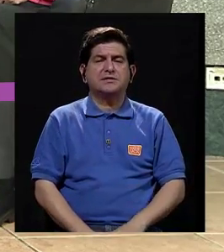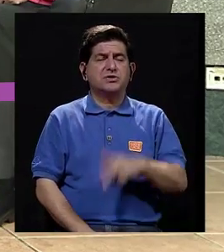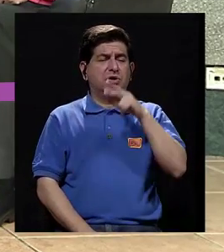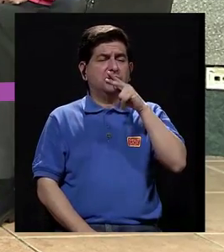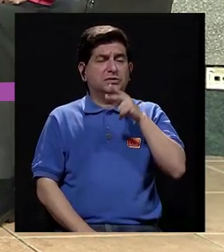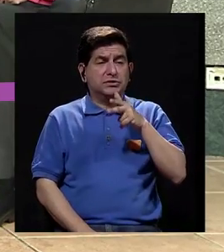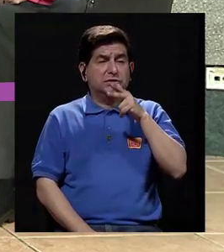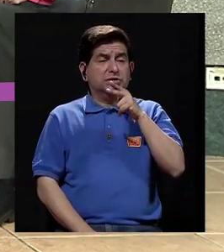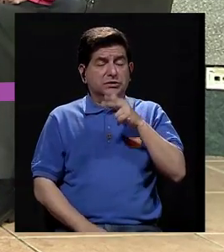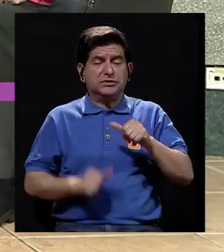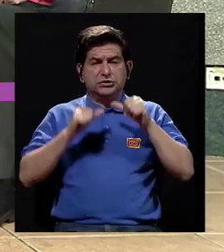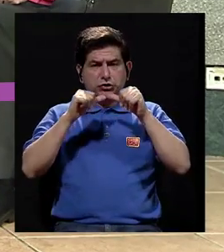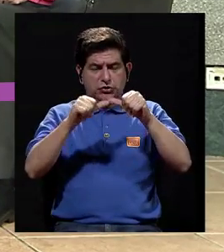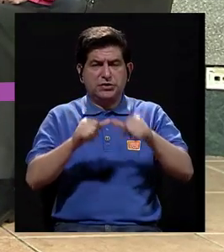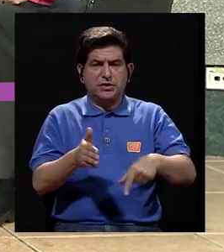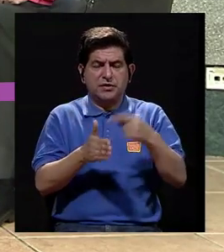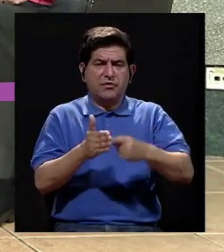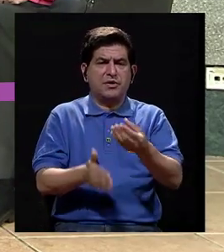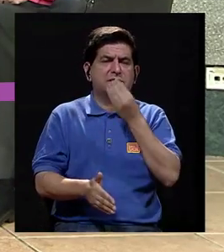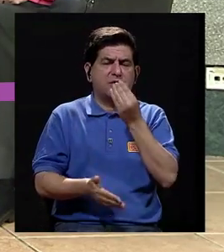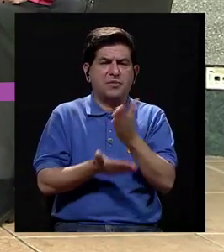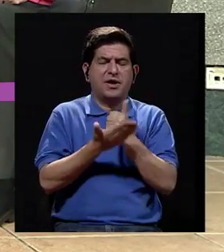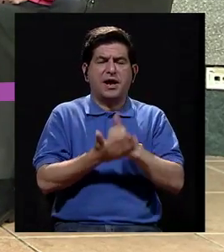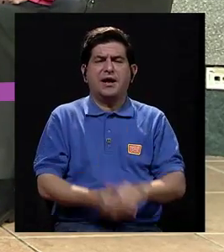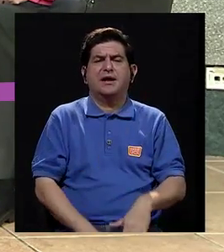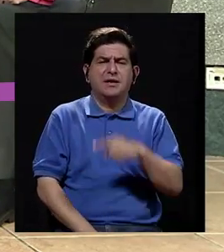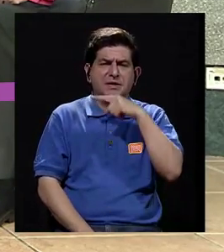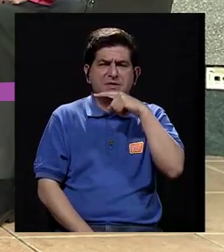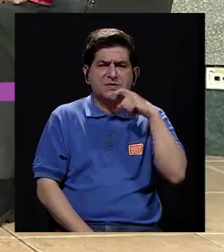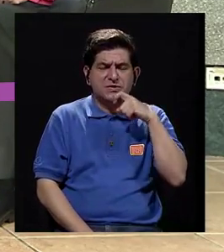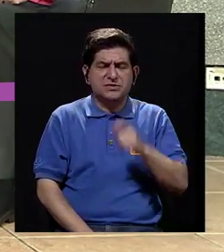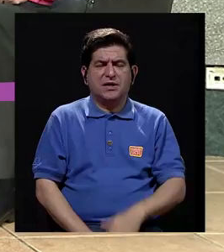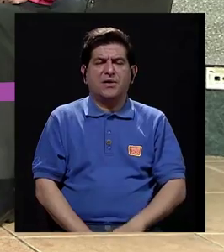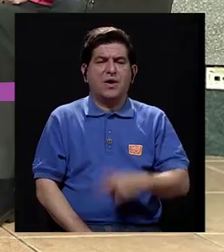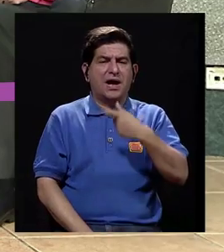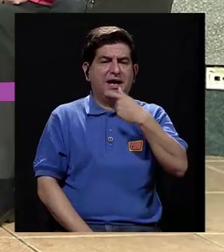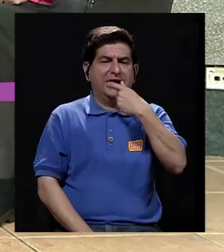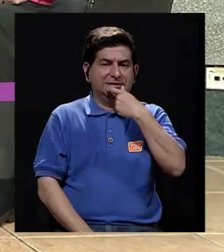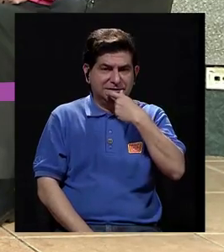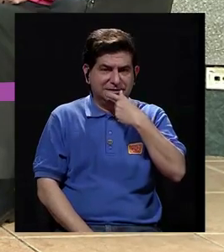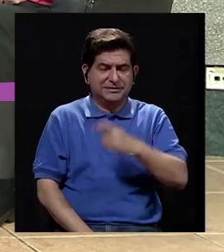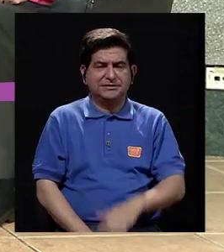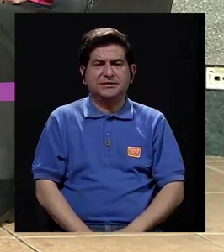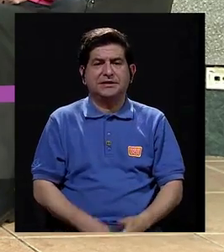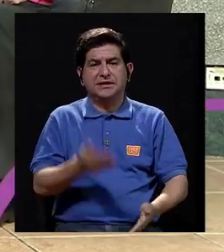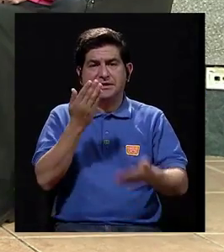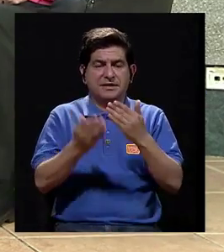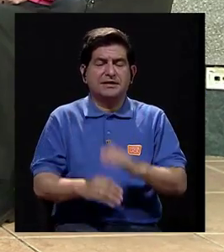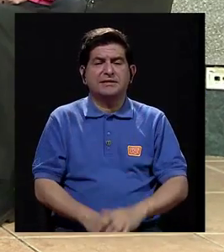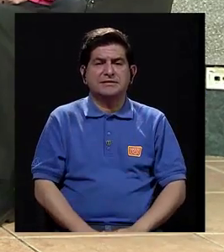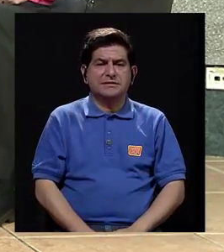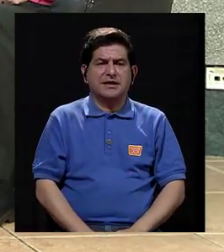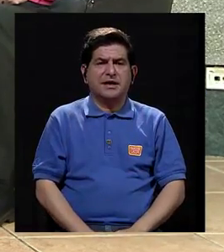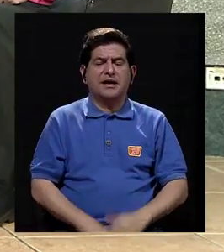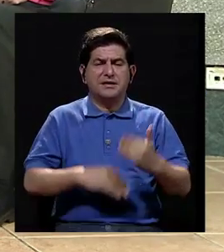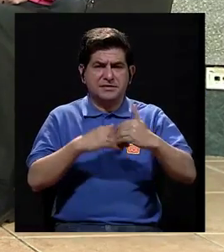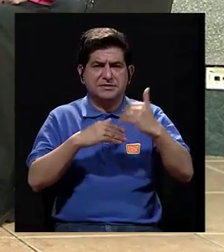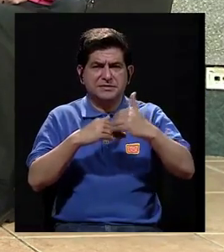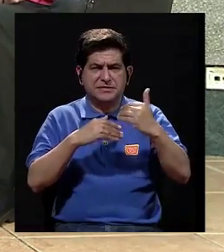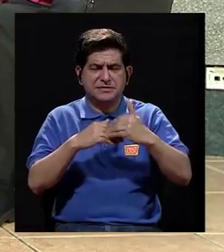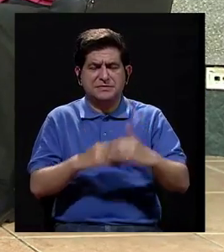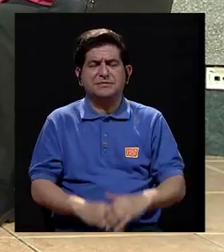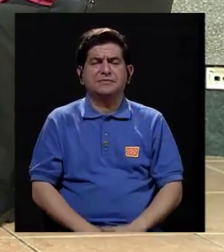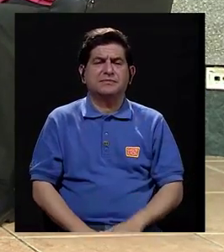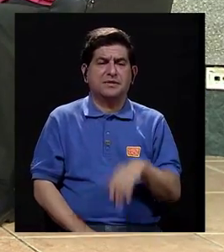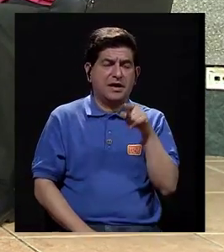las náuseas, que son persistentes, nosotros les recomendamos a ellos comer algo seco, algo como una galletita soda, como galletitas secas, como